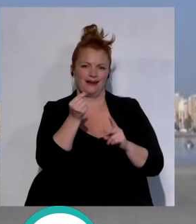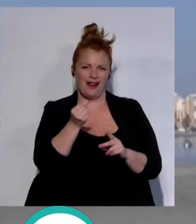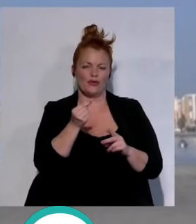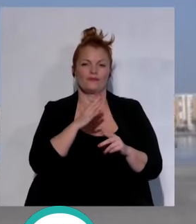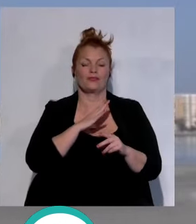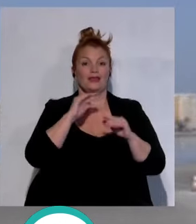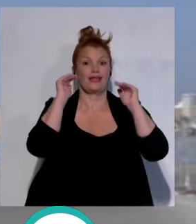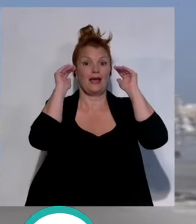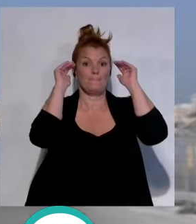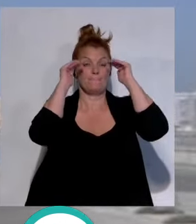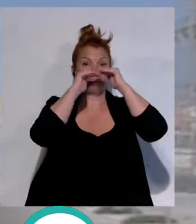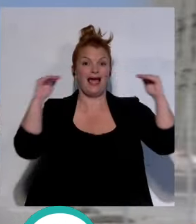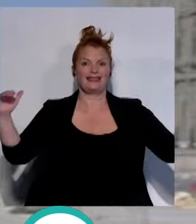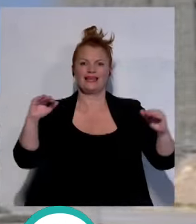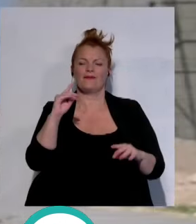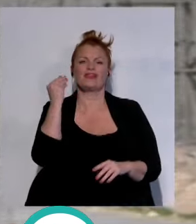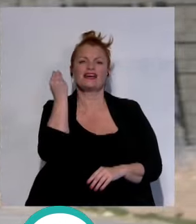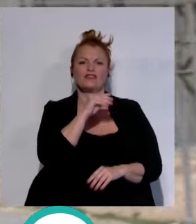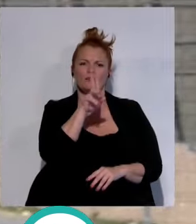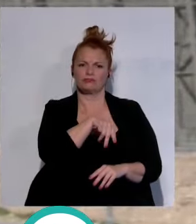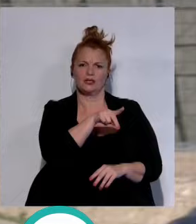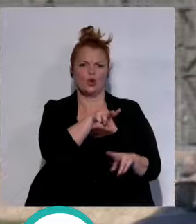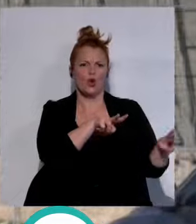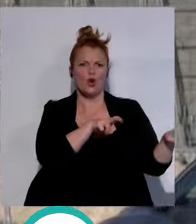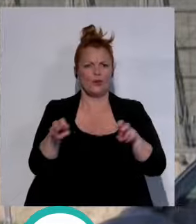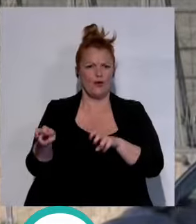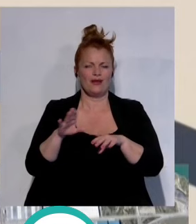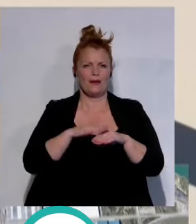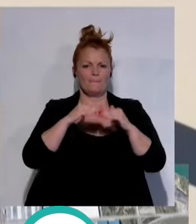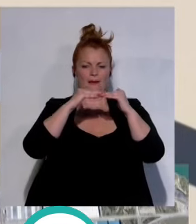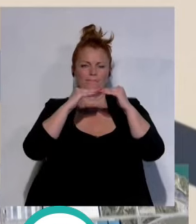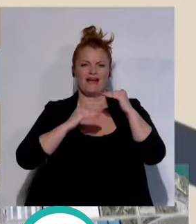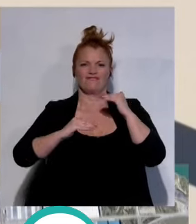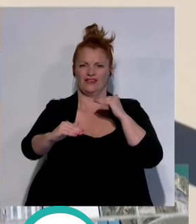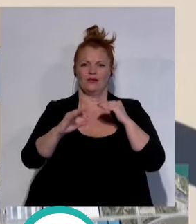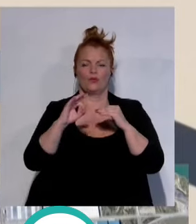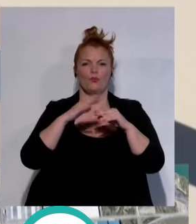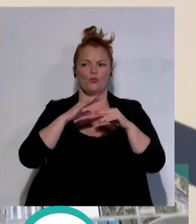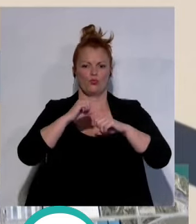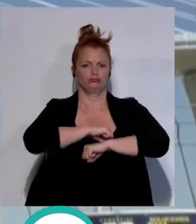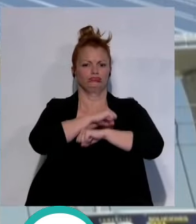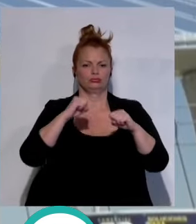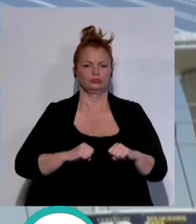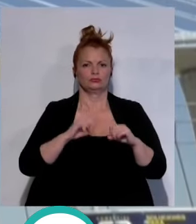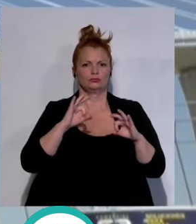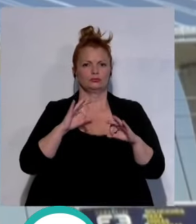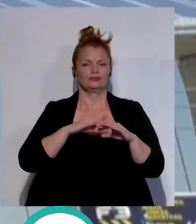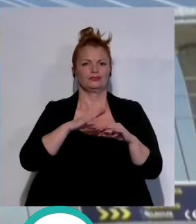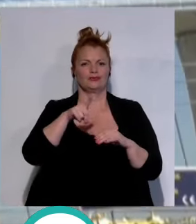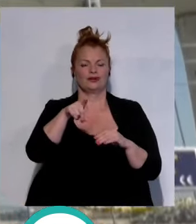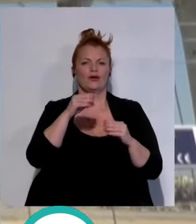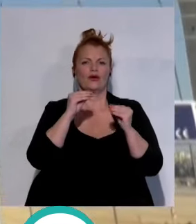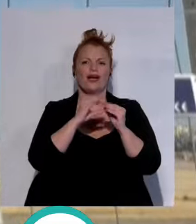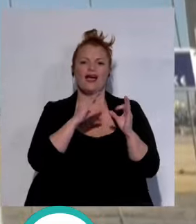planta de refrigerados es una de las grandes novedades logísticas para el bajo de la cabezuela por el reforzamiento de la posición rorro con